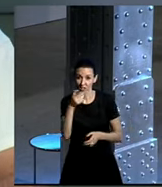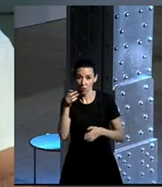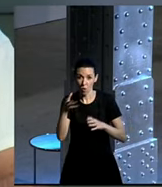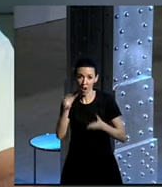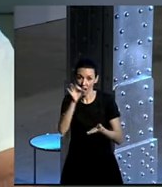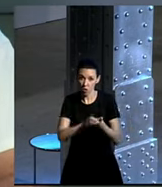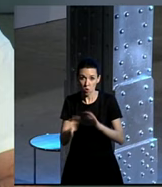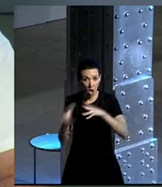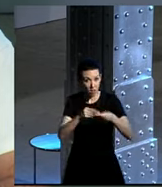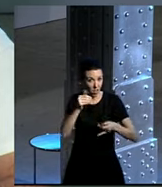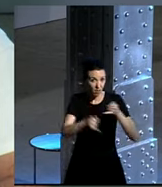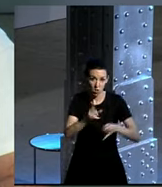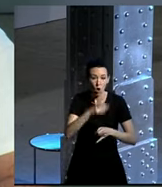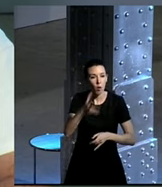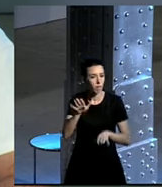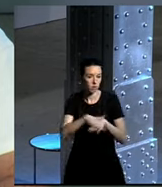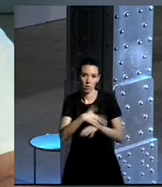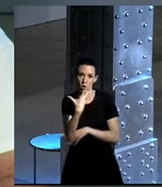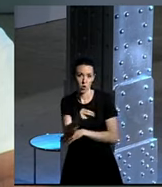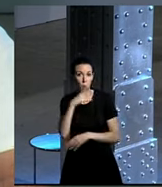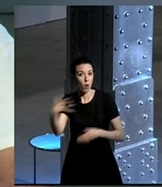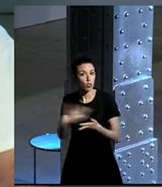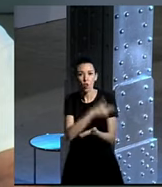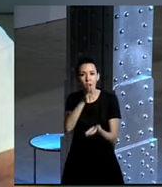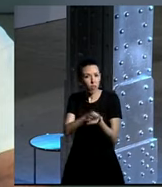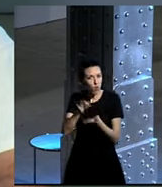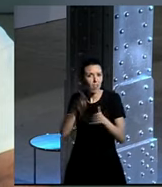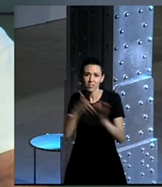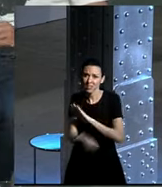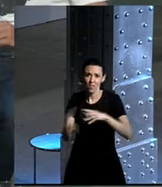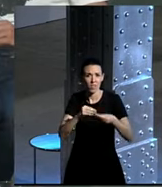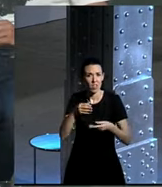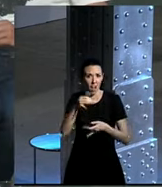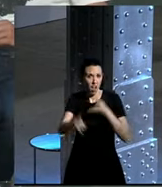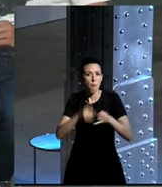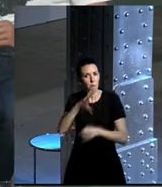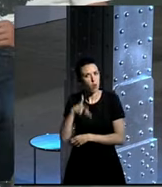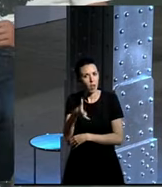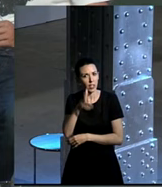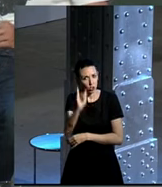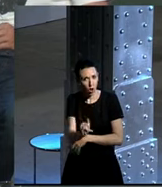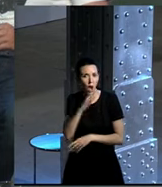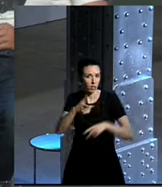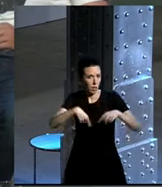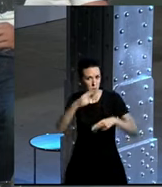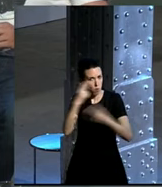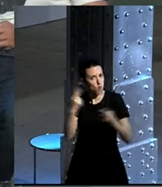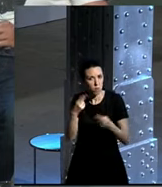yo lo niego porque todas las ciudades son para bicis porque tenemos derecho a ir en bici y podemos usar el transporte público, ¿no?